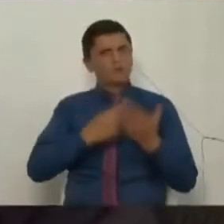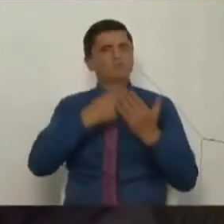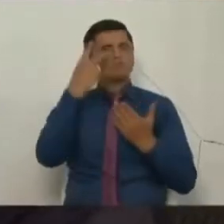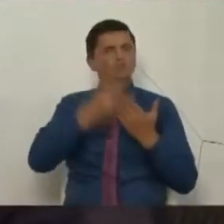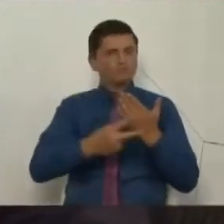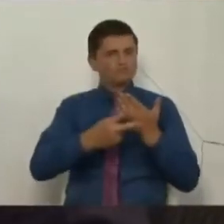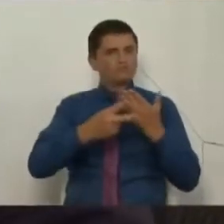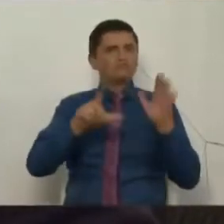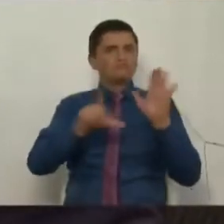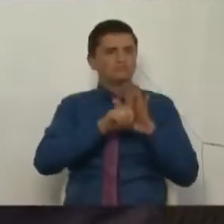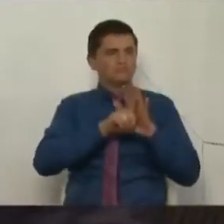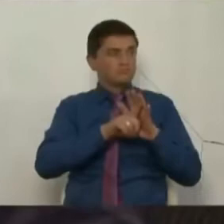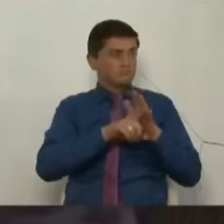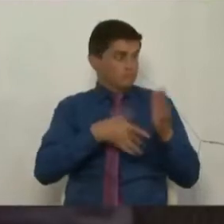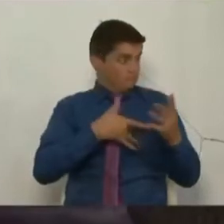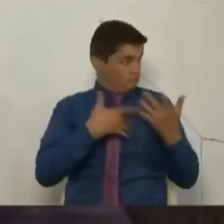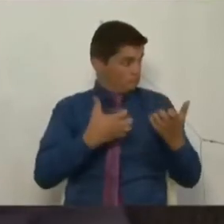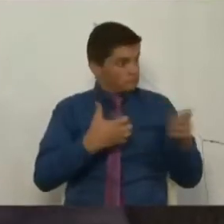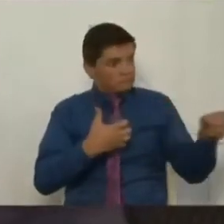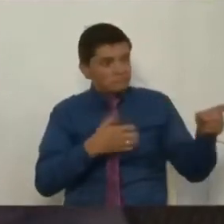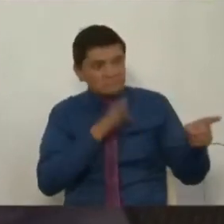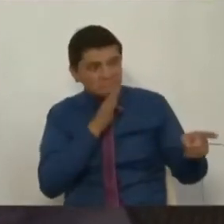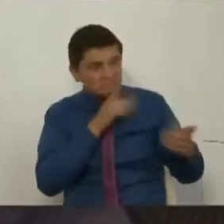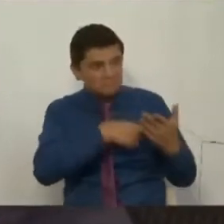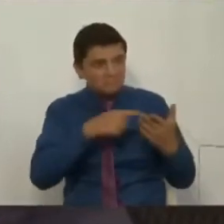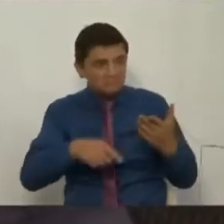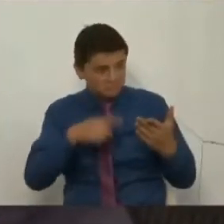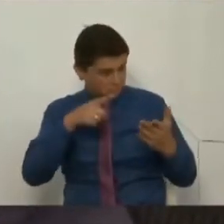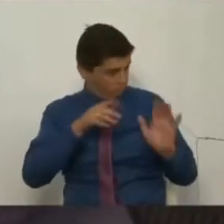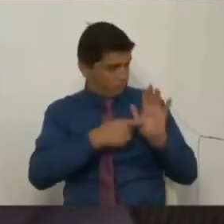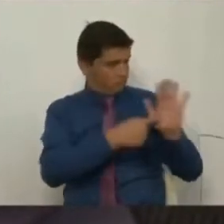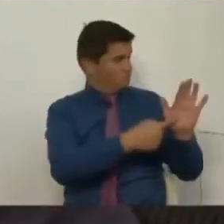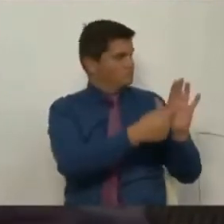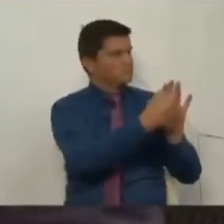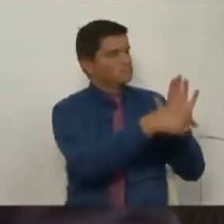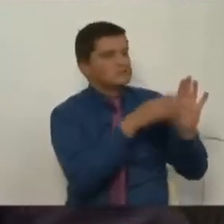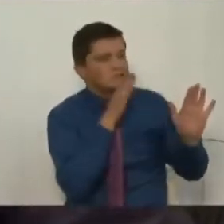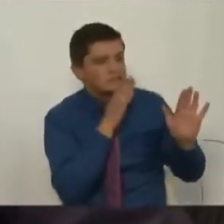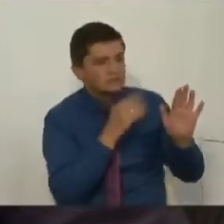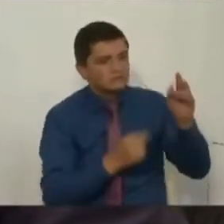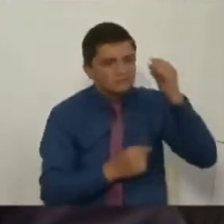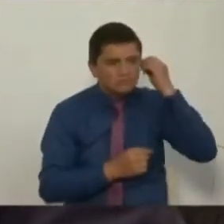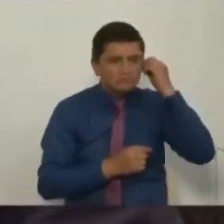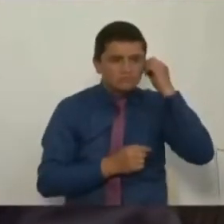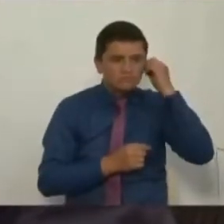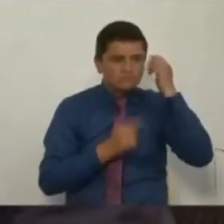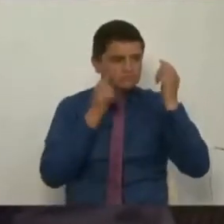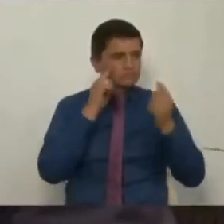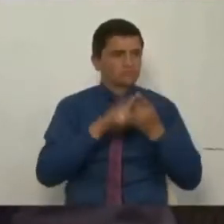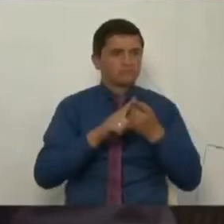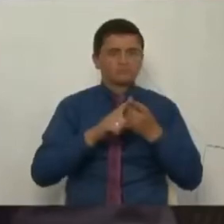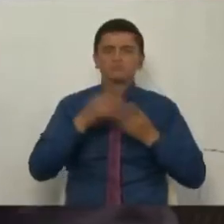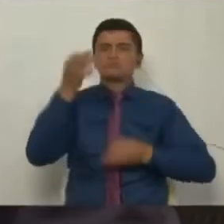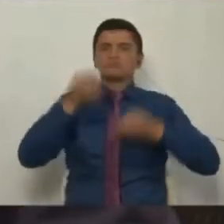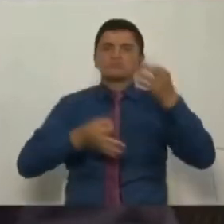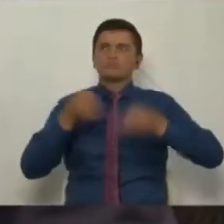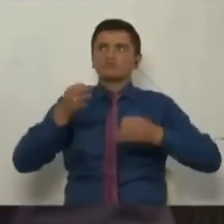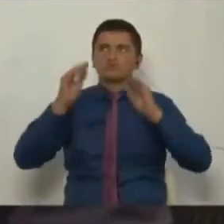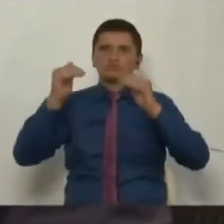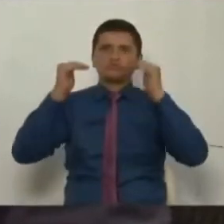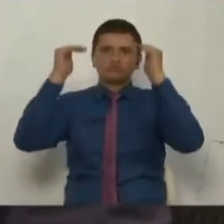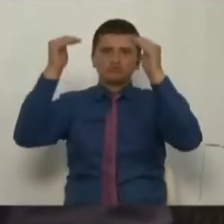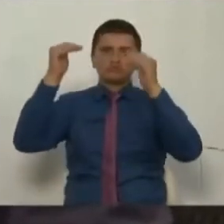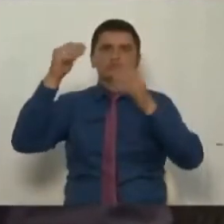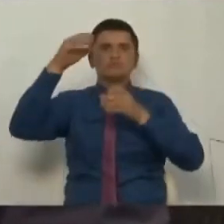quiero ver cuántos demócratas en este Senado me lo firman, para que recojamos las sentencias de la Corte Interamericana